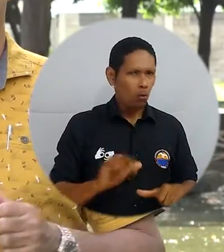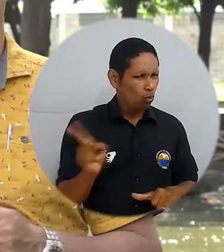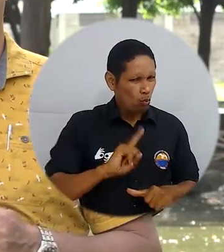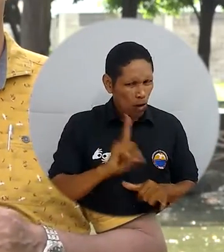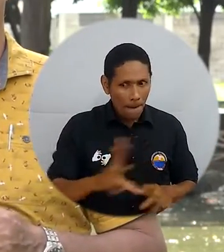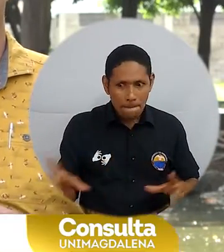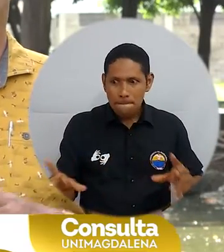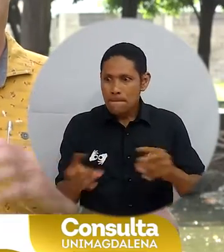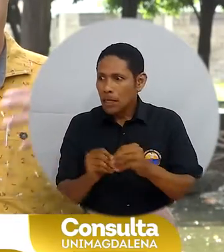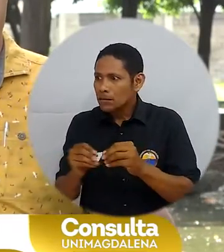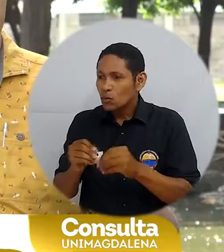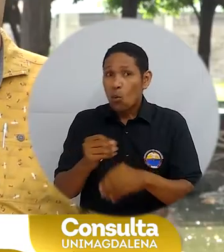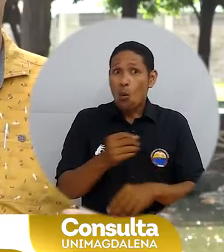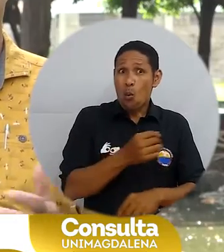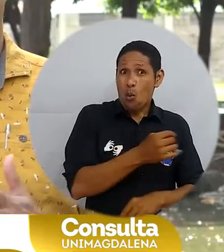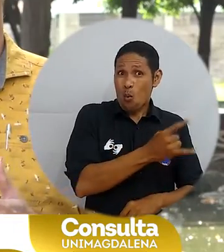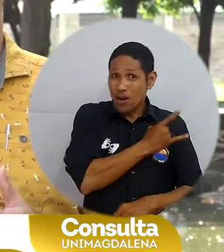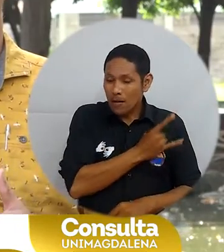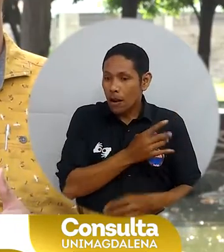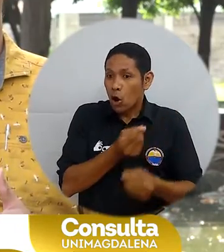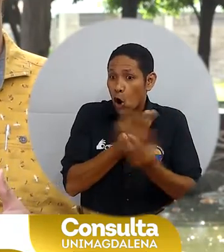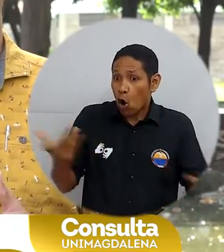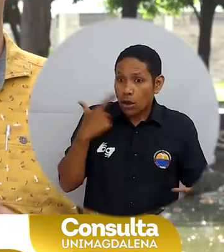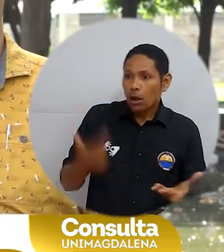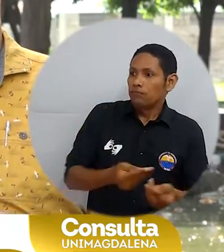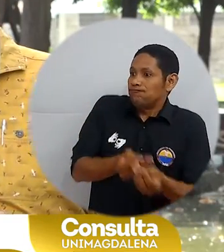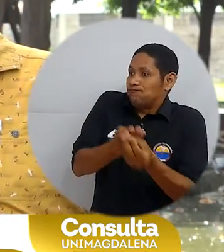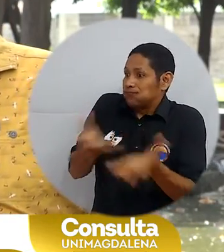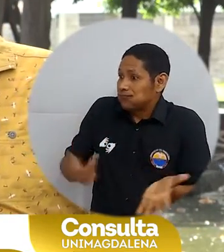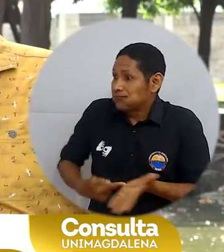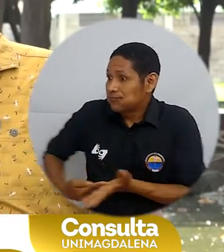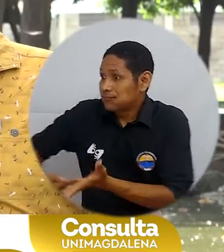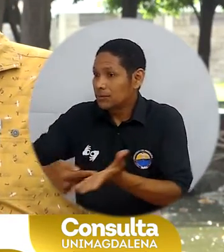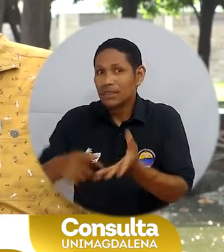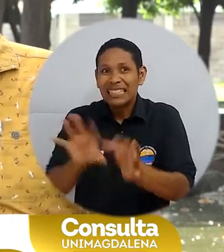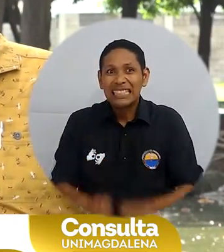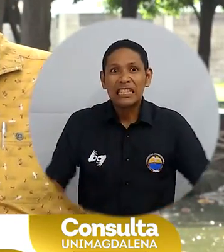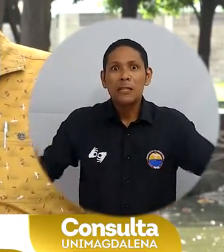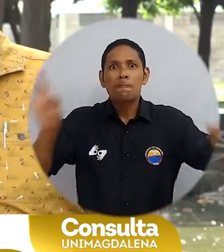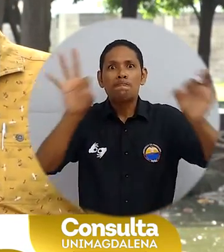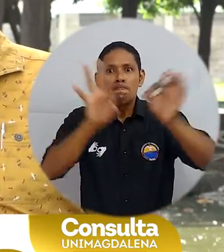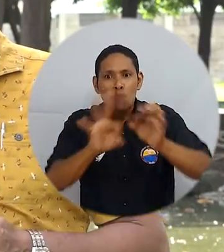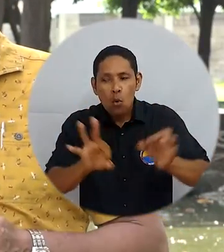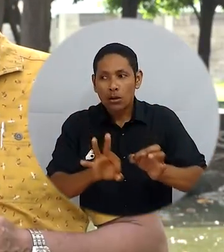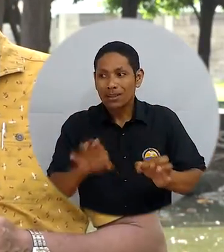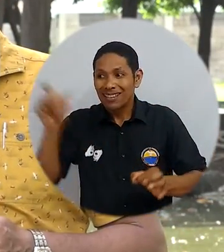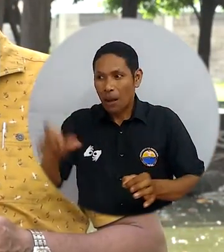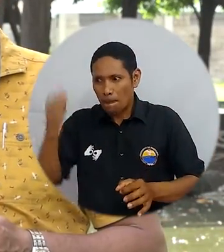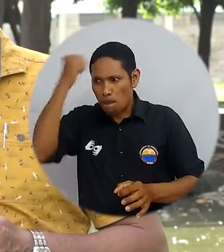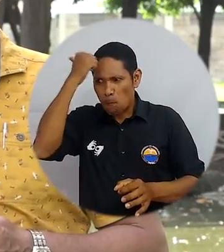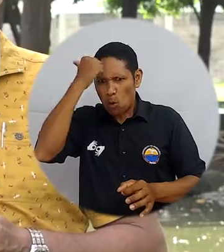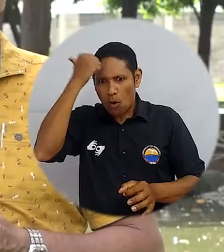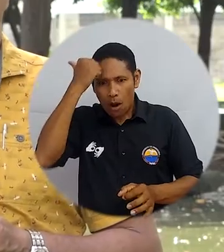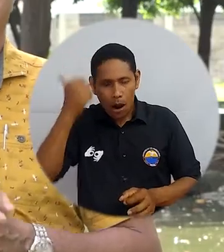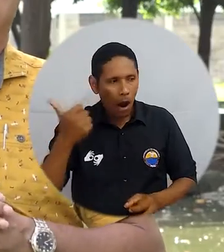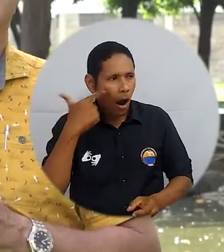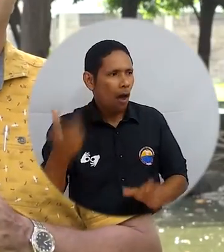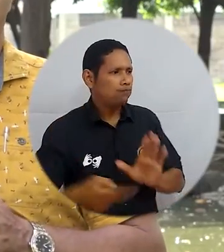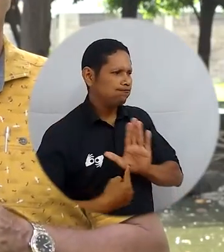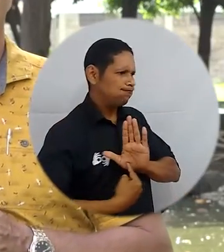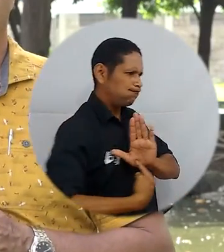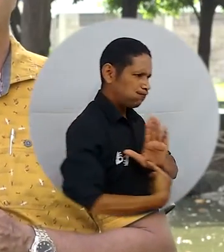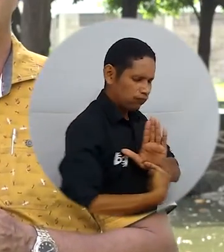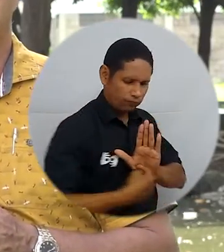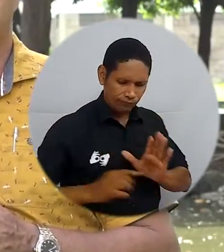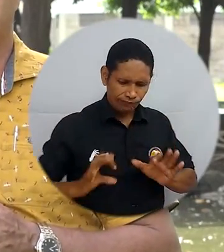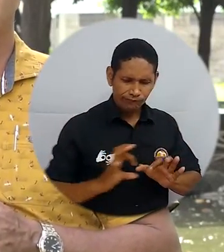engranaje que debe haber entre las cosas que ofrece la universidad y la calidad que pueden ofertar los docentes